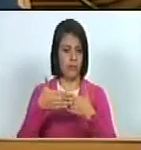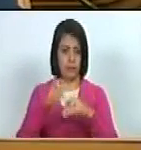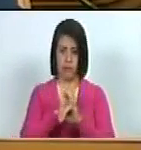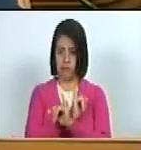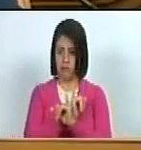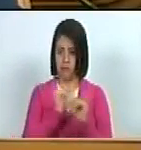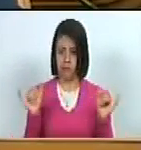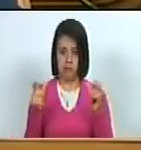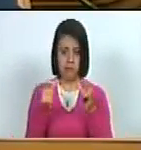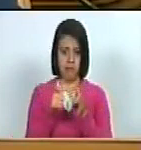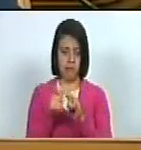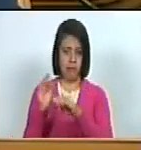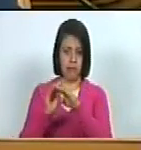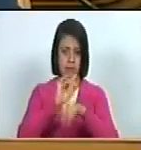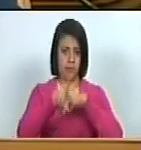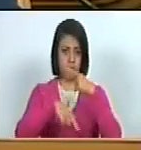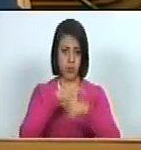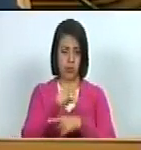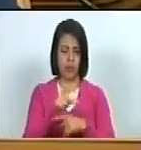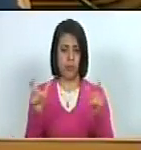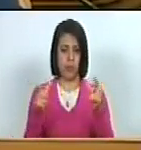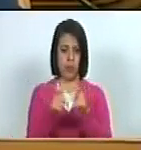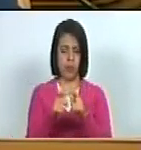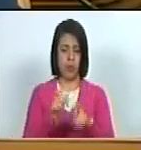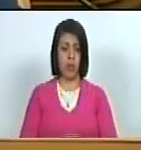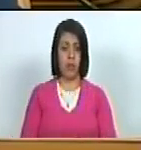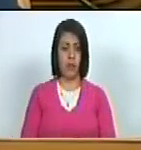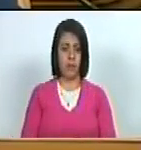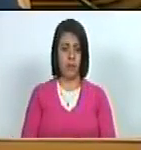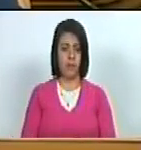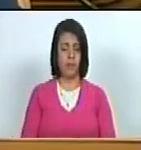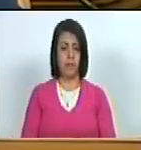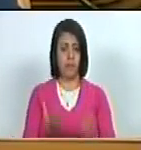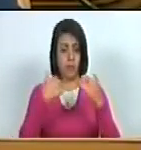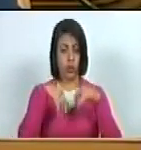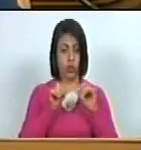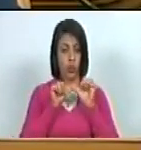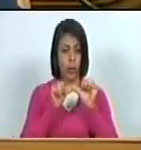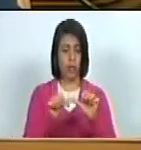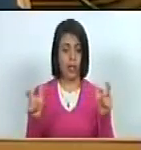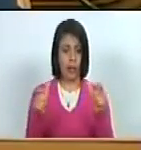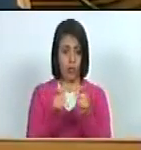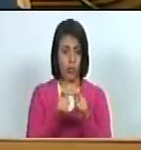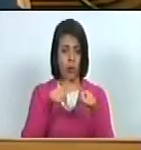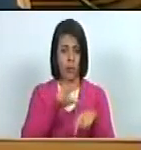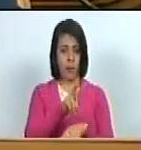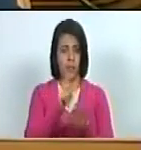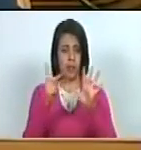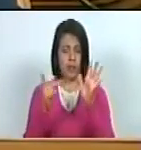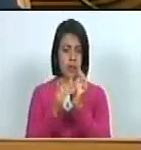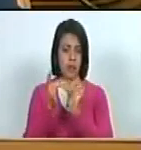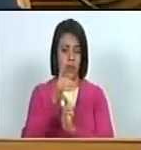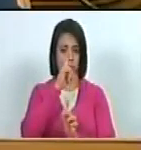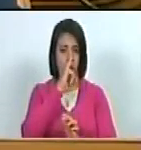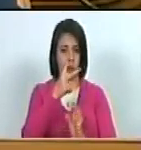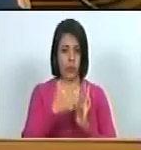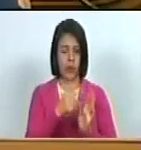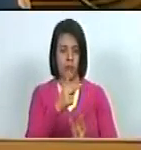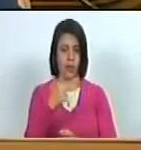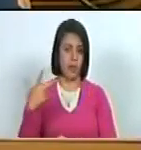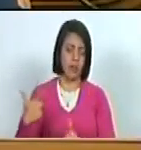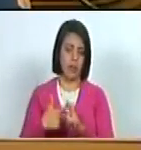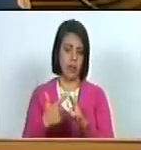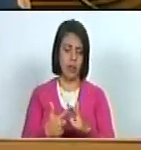sesión ordinaria y convocó para la próxima sesión. Fede Ratas. Durante la sesión ordinaria del 27 de abril de 2023,